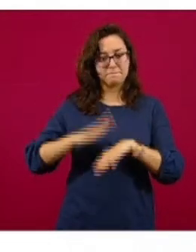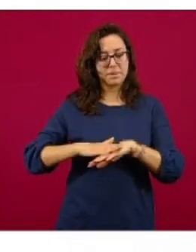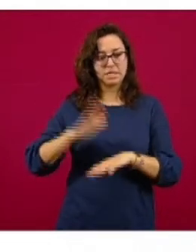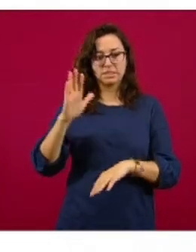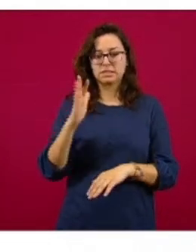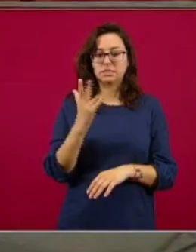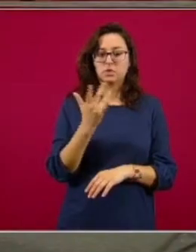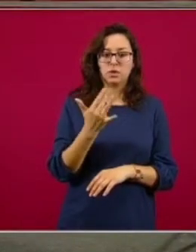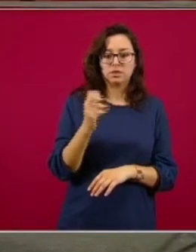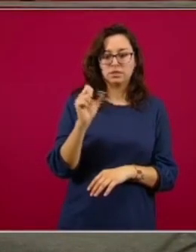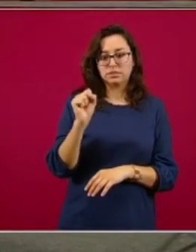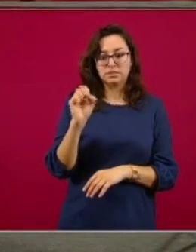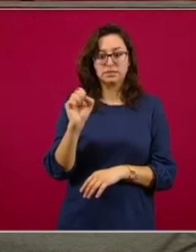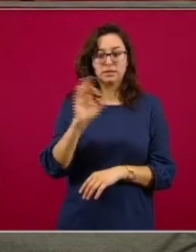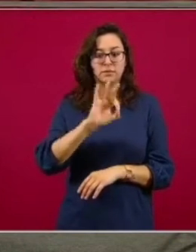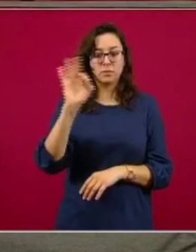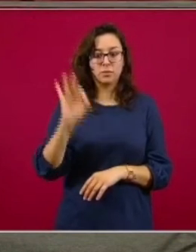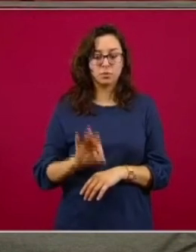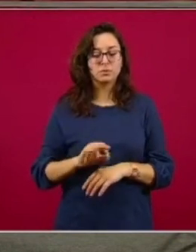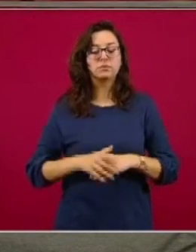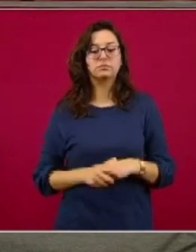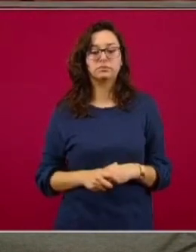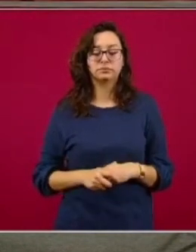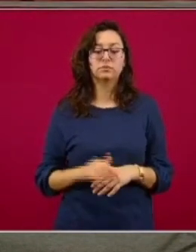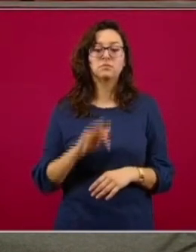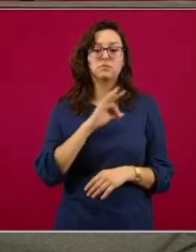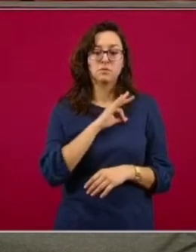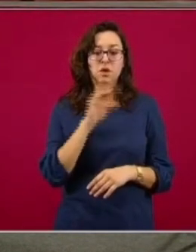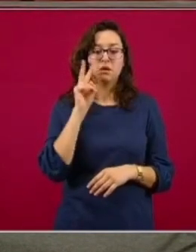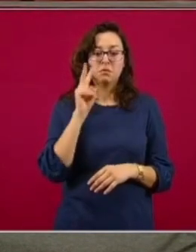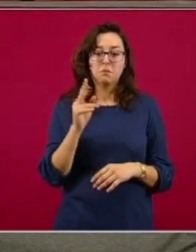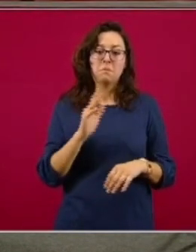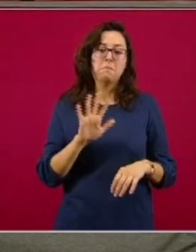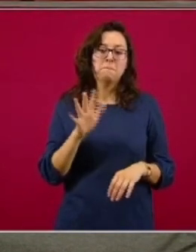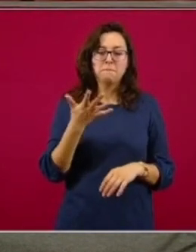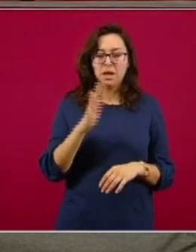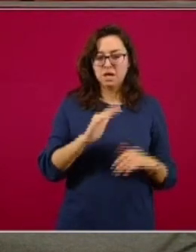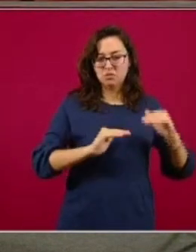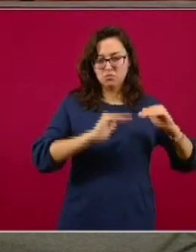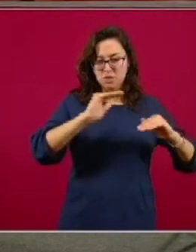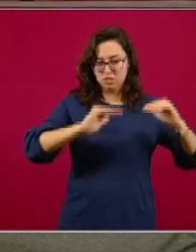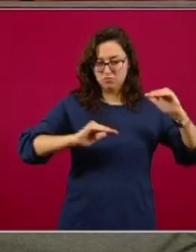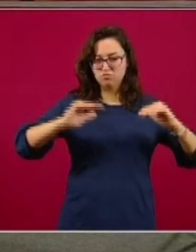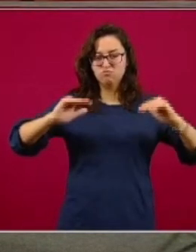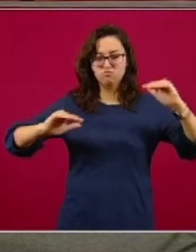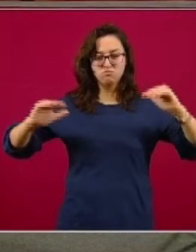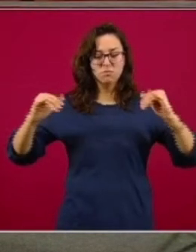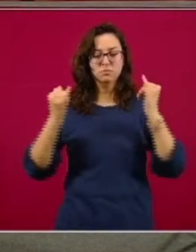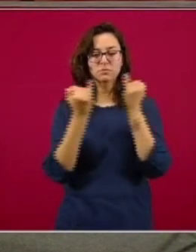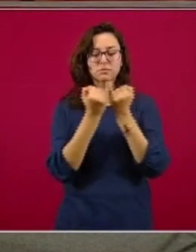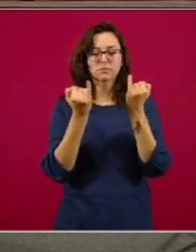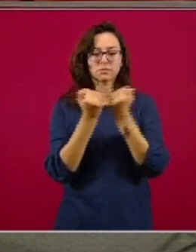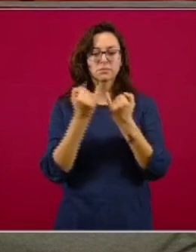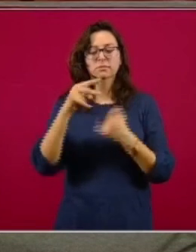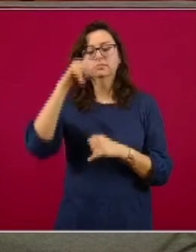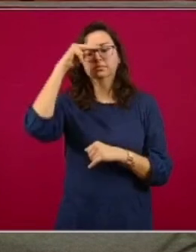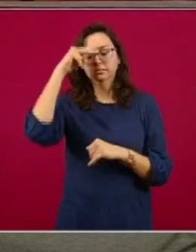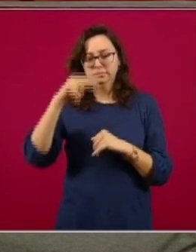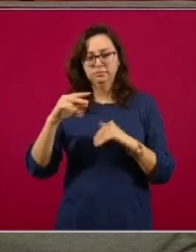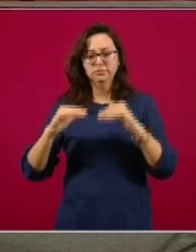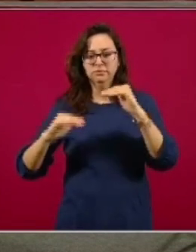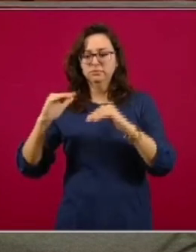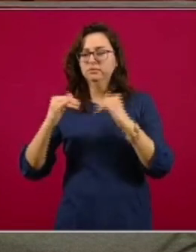50 y 60%. Entonces, ven ustedes que hay una gran heterogeneidad, pero México, pues está en cifras que son